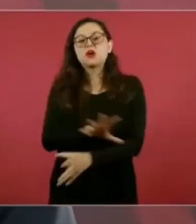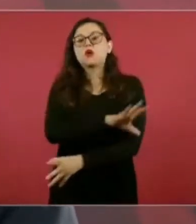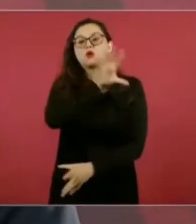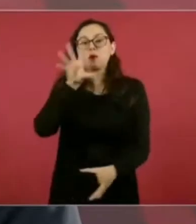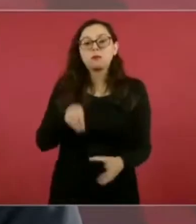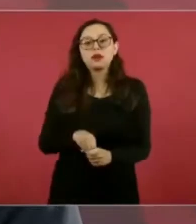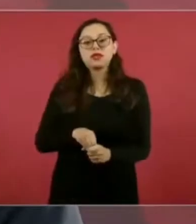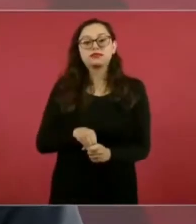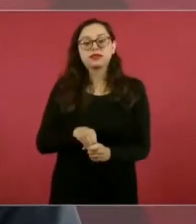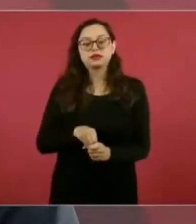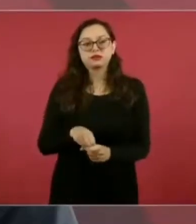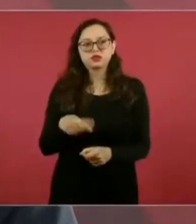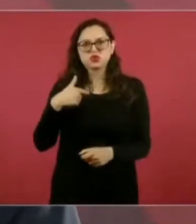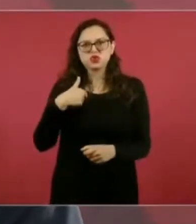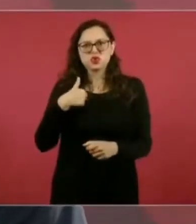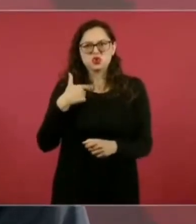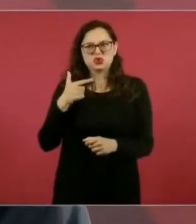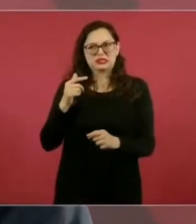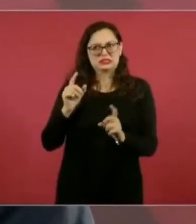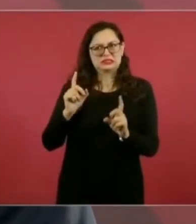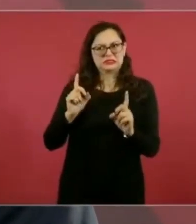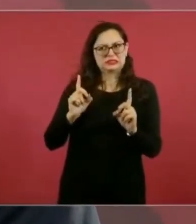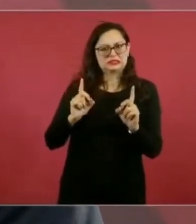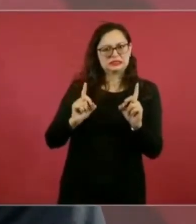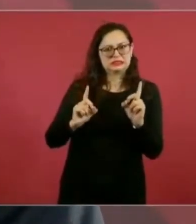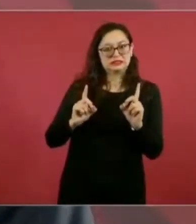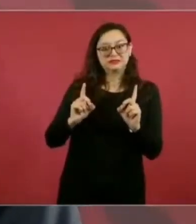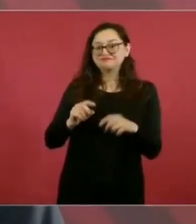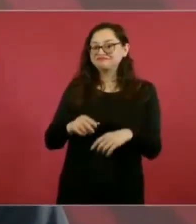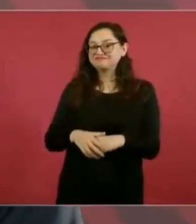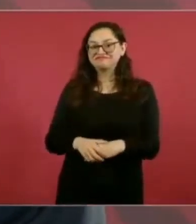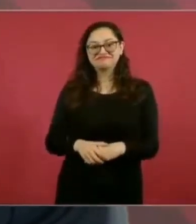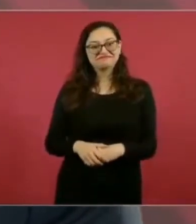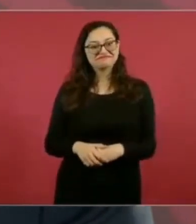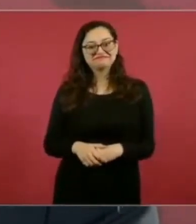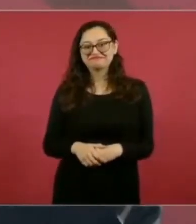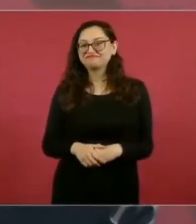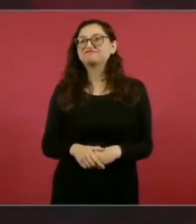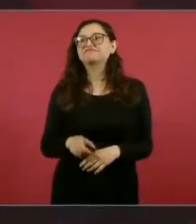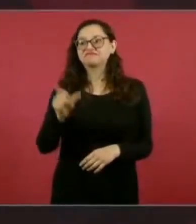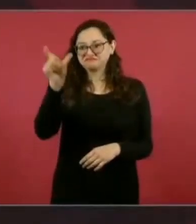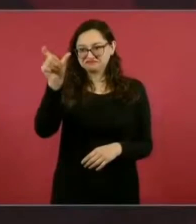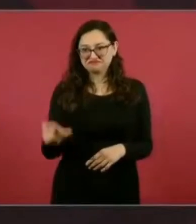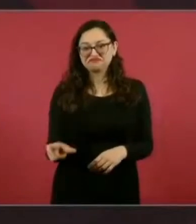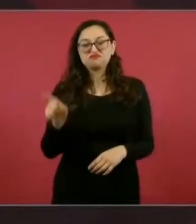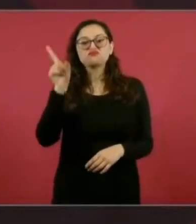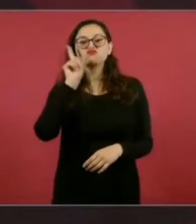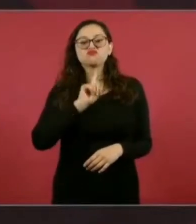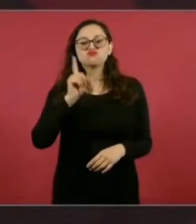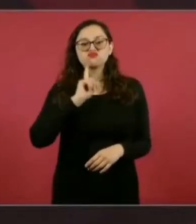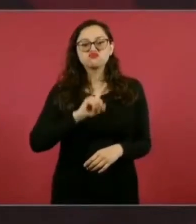Yo no tengo ninguna duda de que se trata de una mujer consecuente,